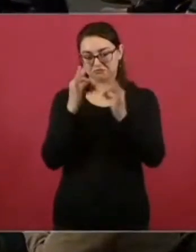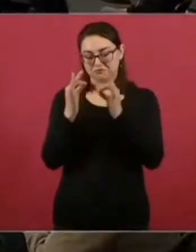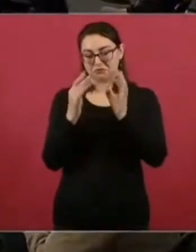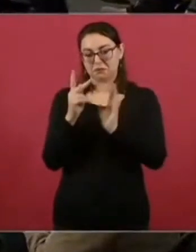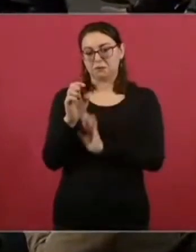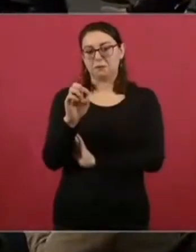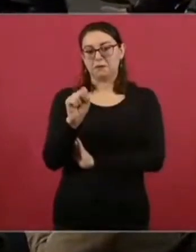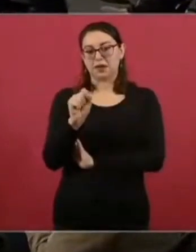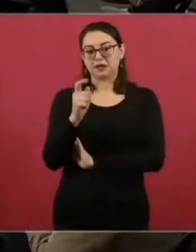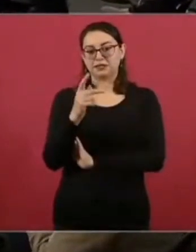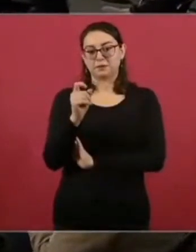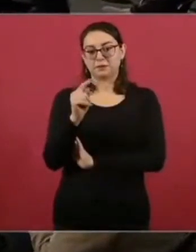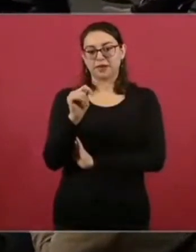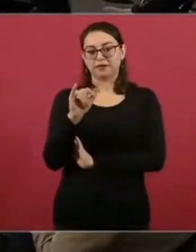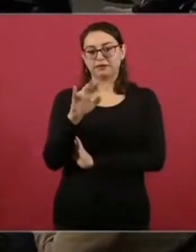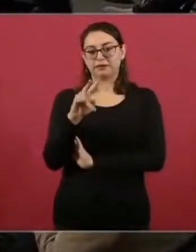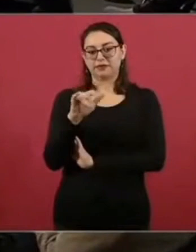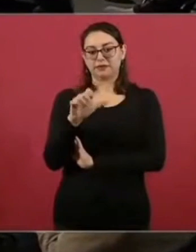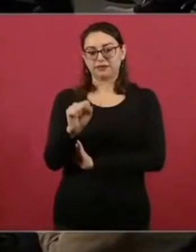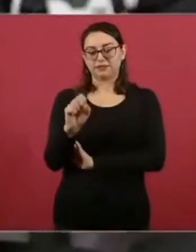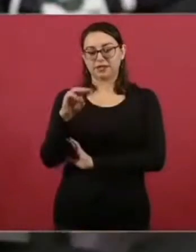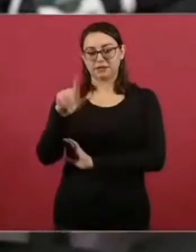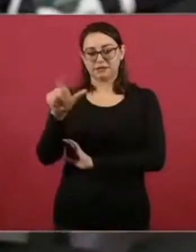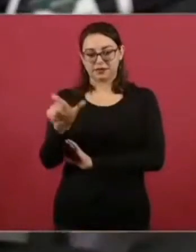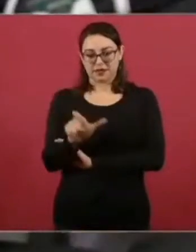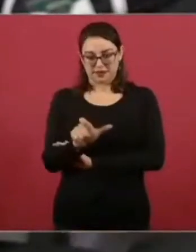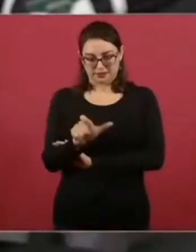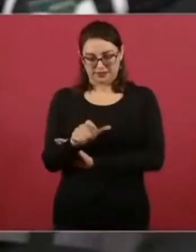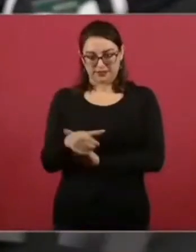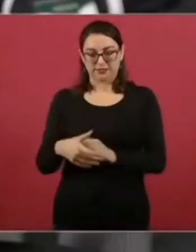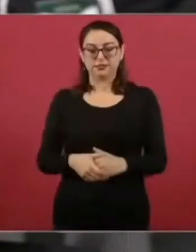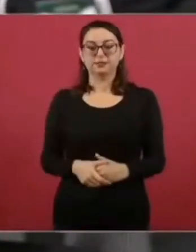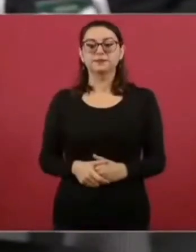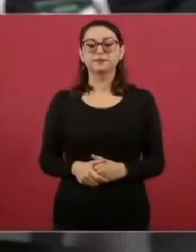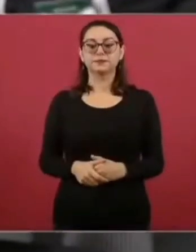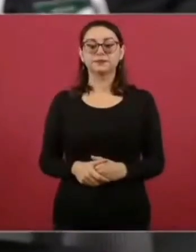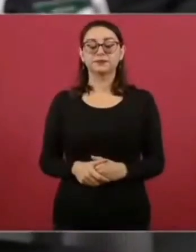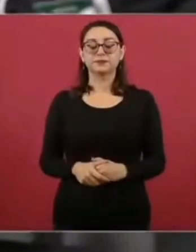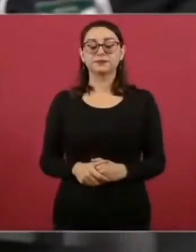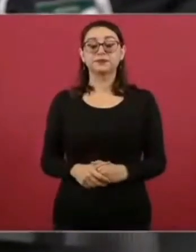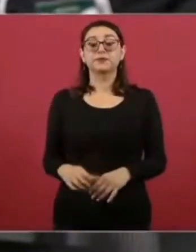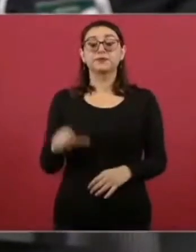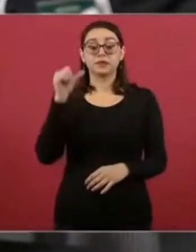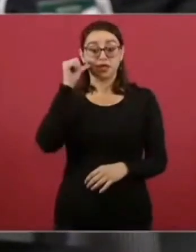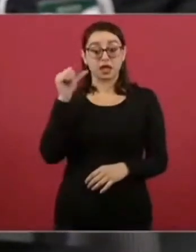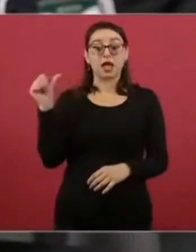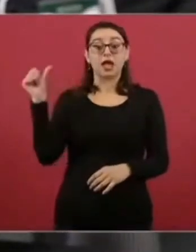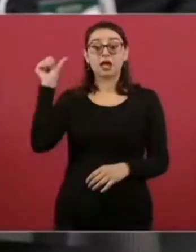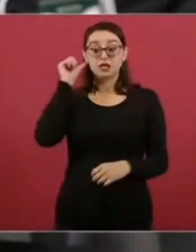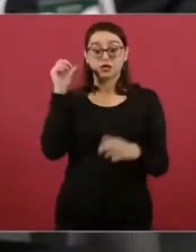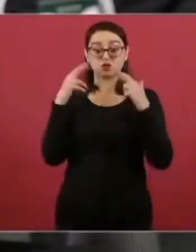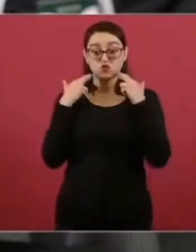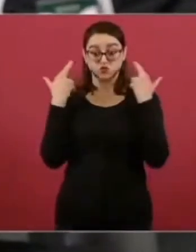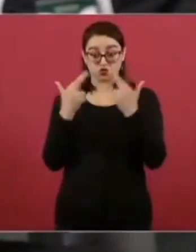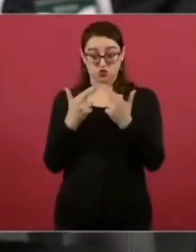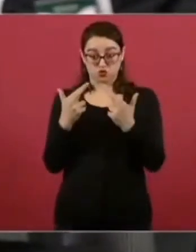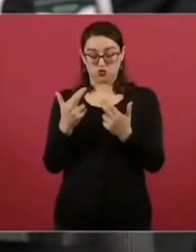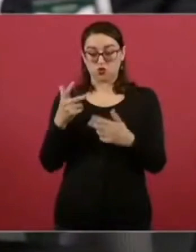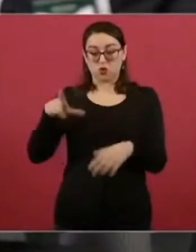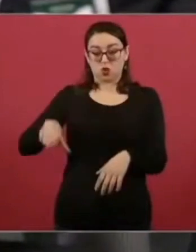un poco más de detalles acerca de los acuerdos que se llegaron ayer con los gobernadores del sureste. Vimos que